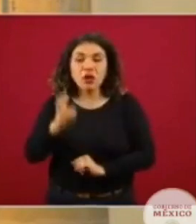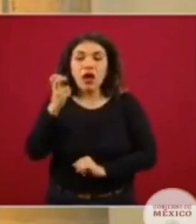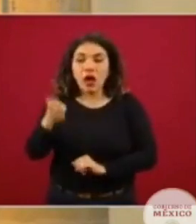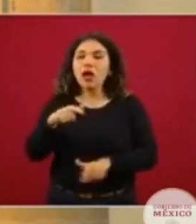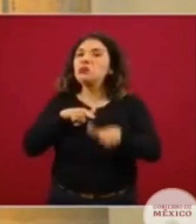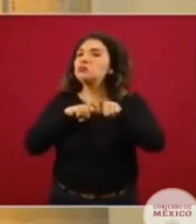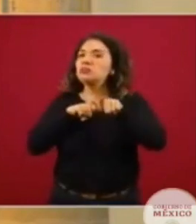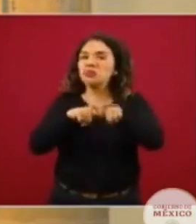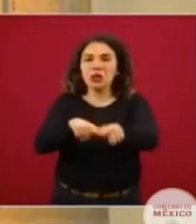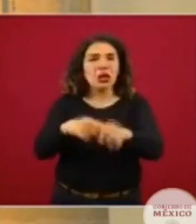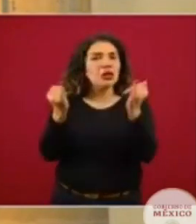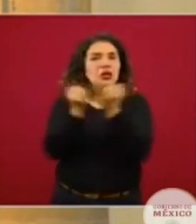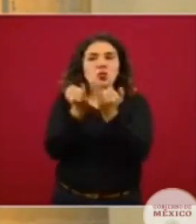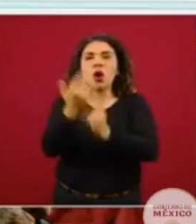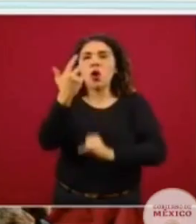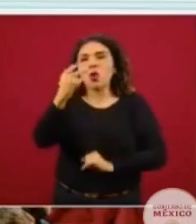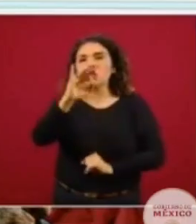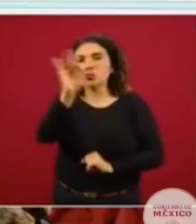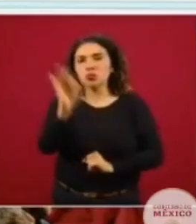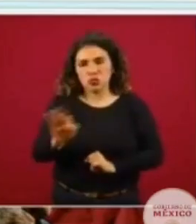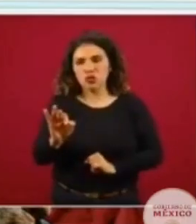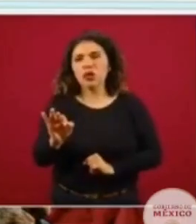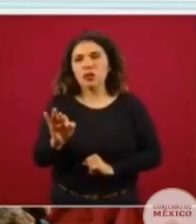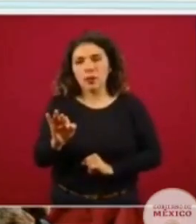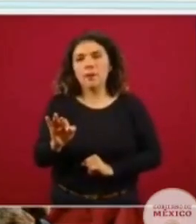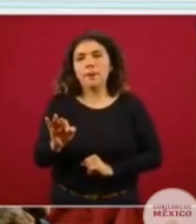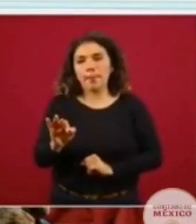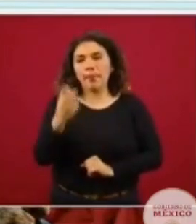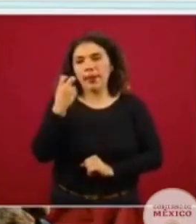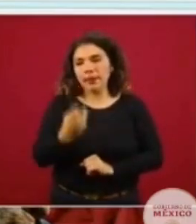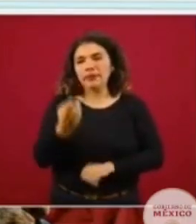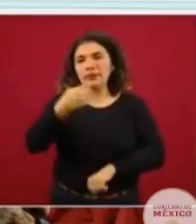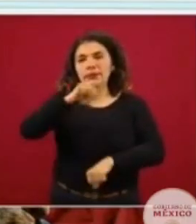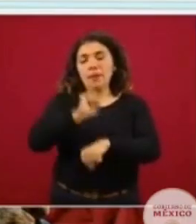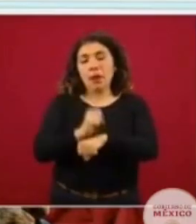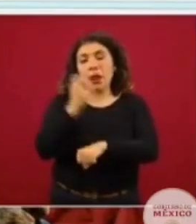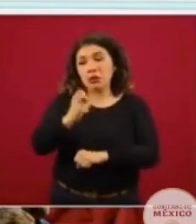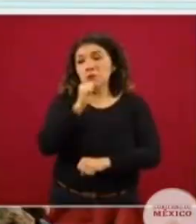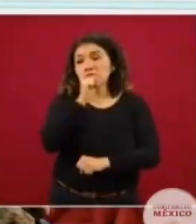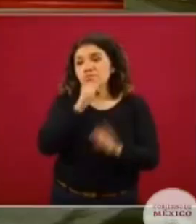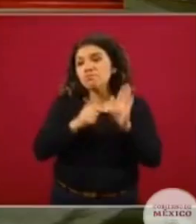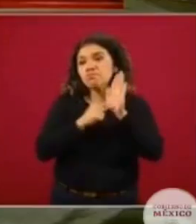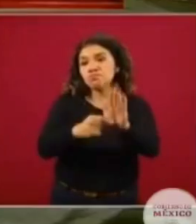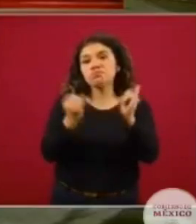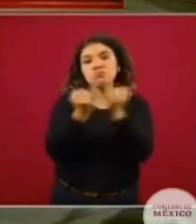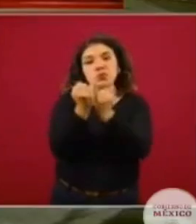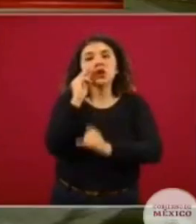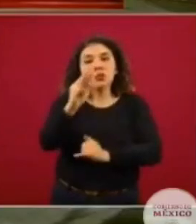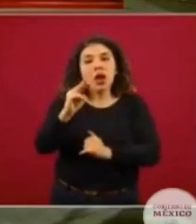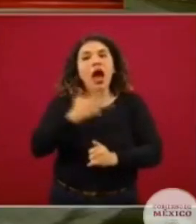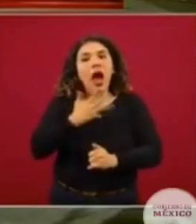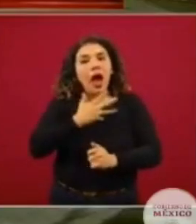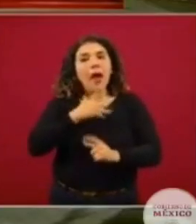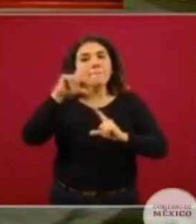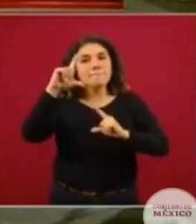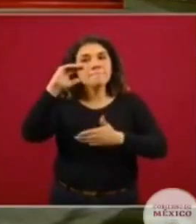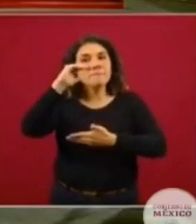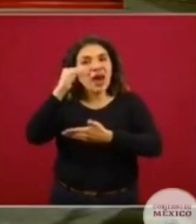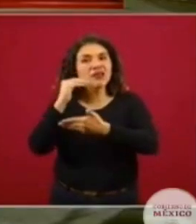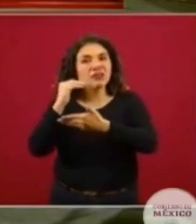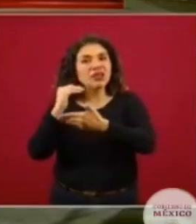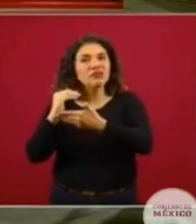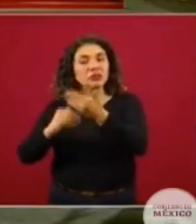continúa siendo del 8 por ciento para esta semana, un indicador que también hemos visto que ha disminuido desde que